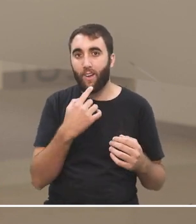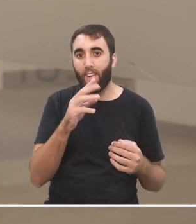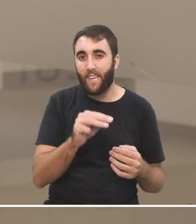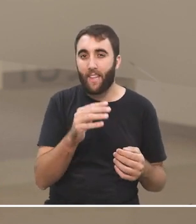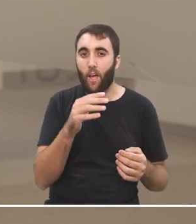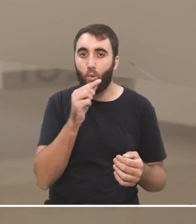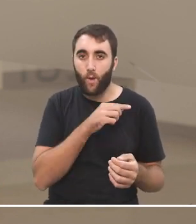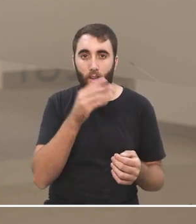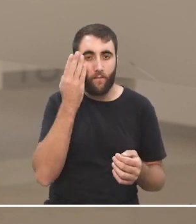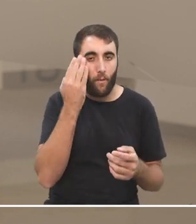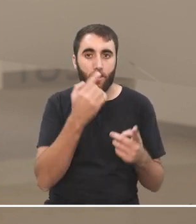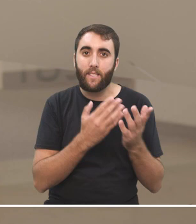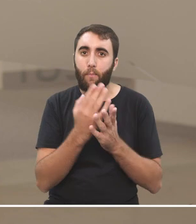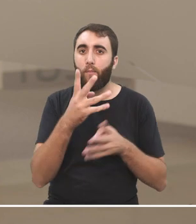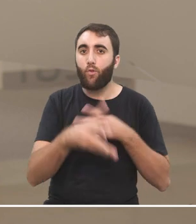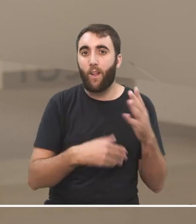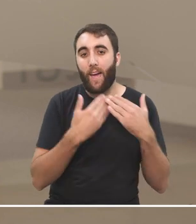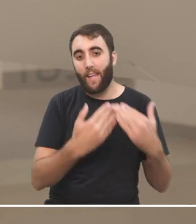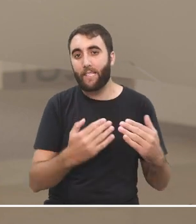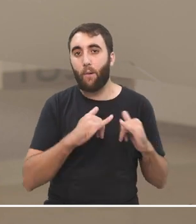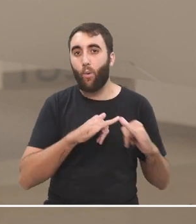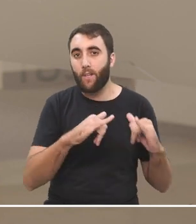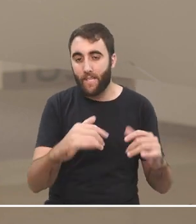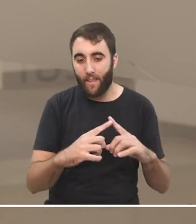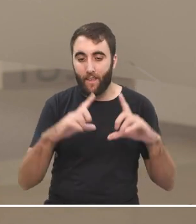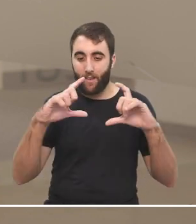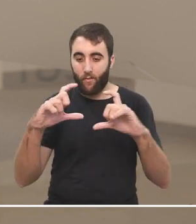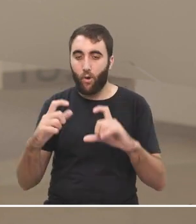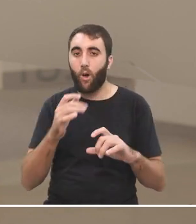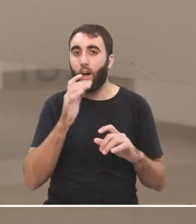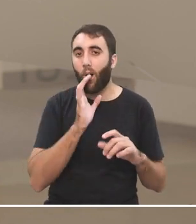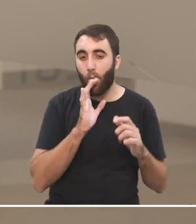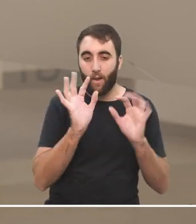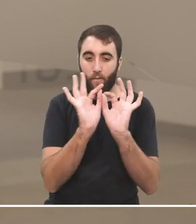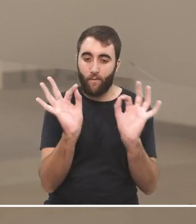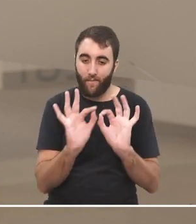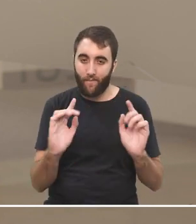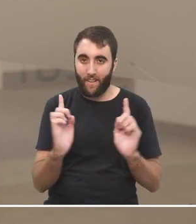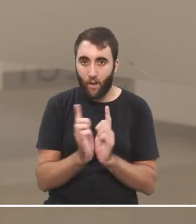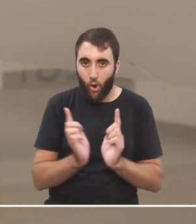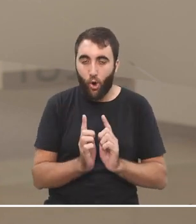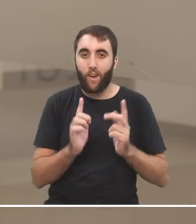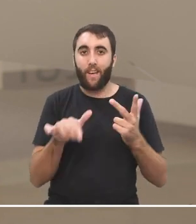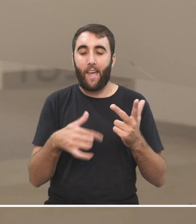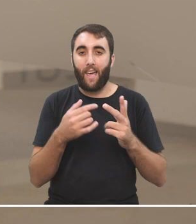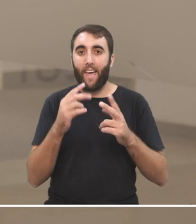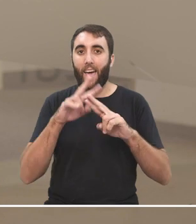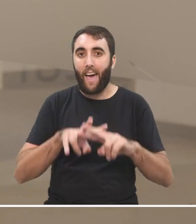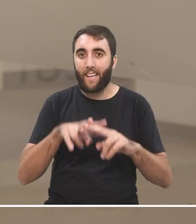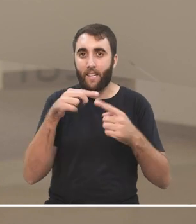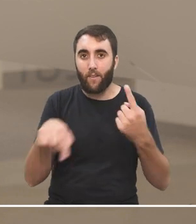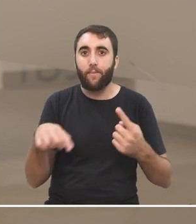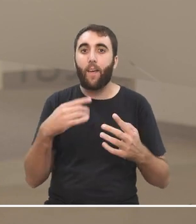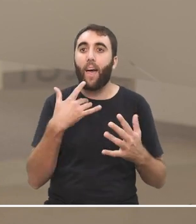y los memes las frases cortas las frases de efecto todo esto contribuyó a